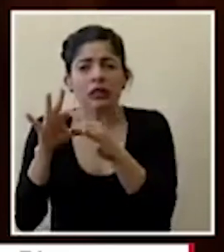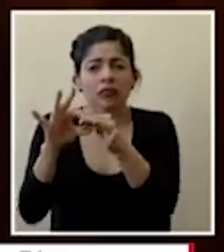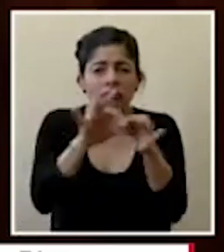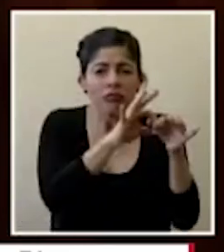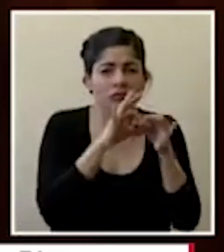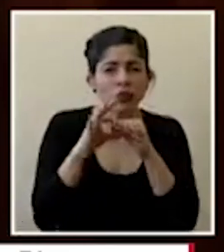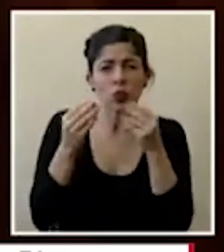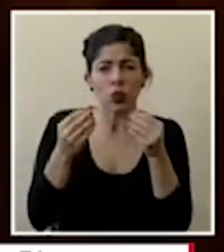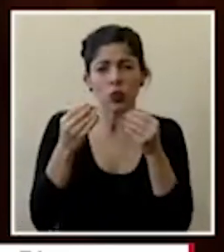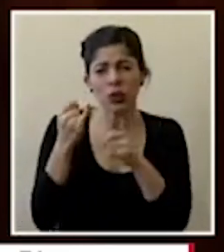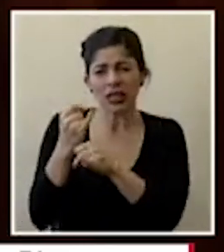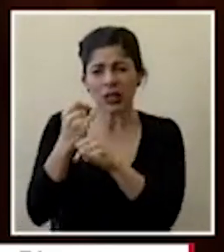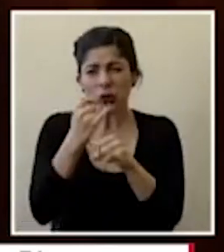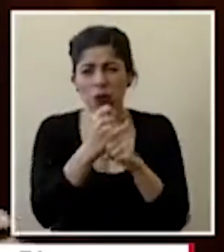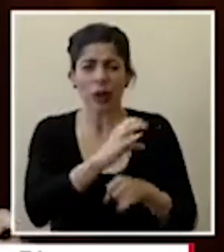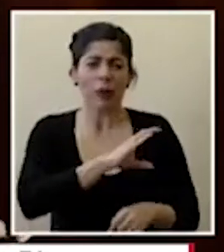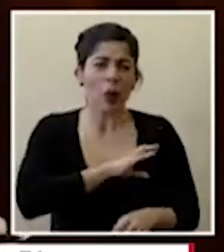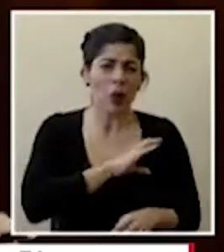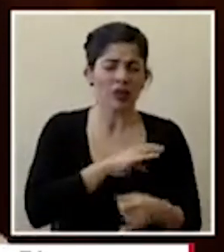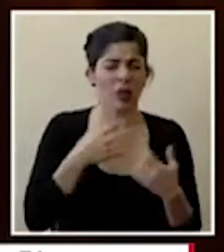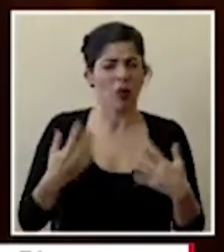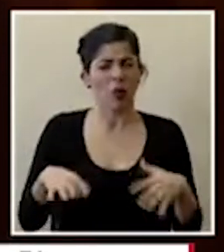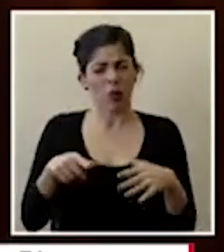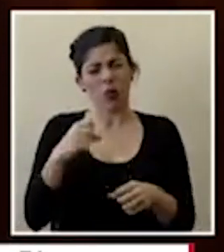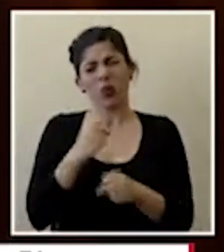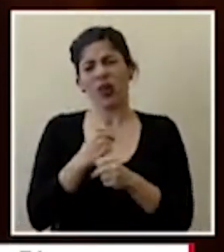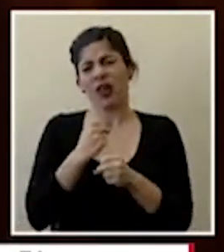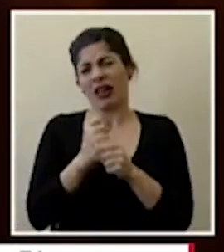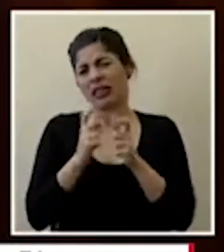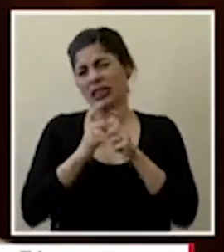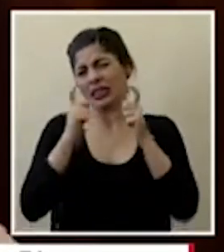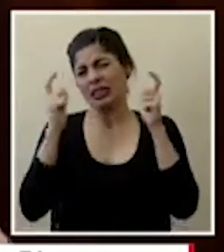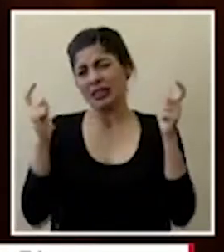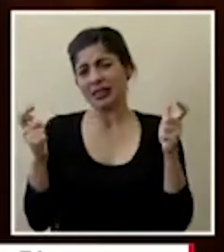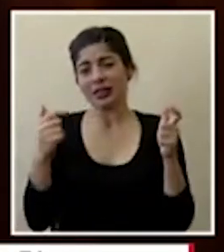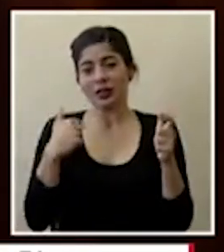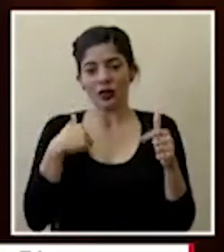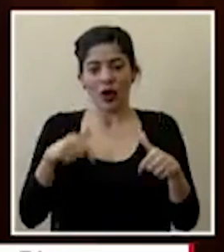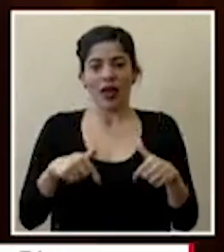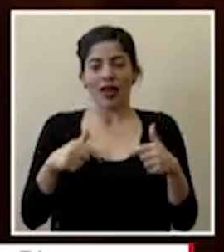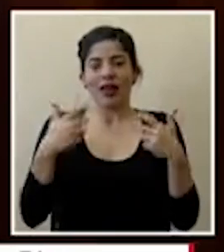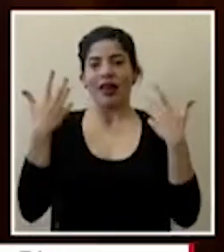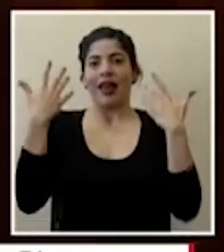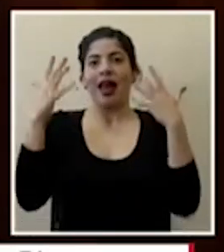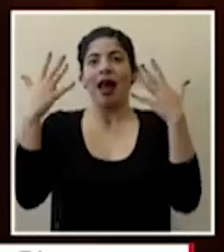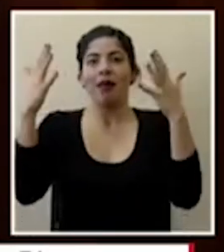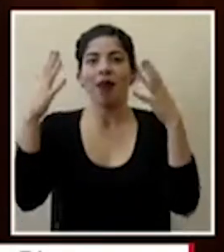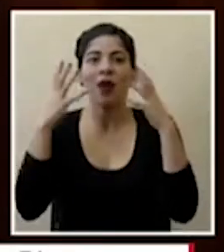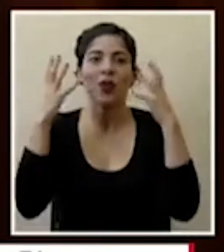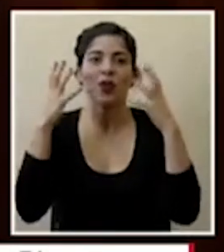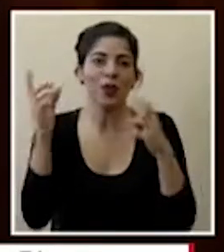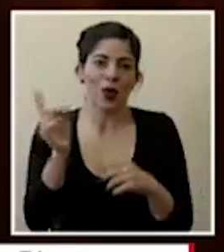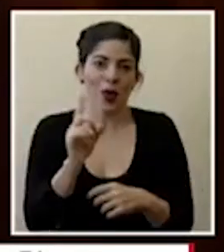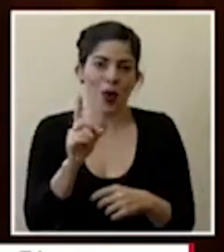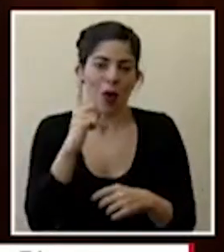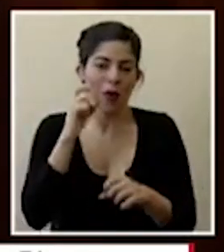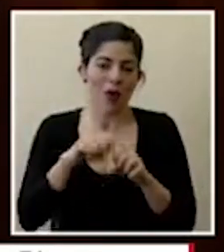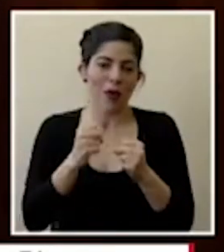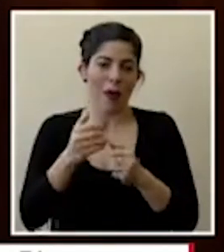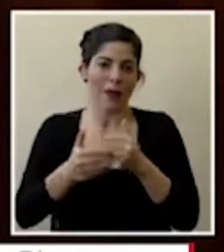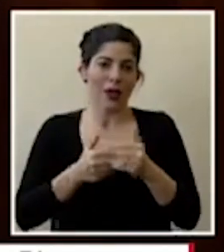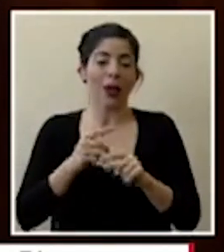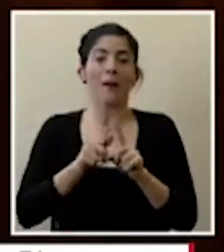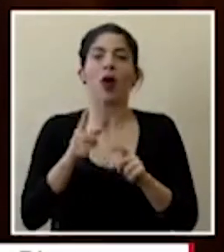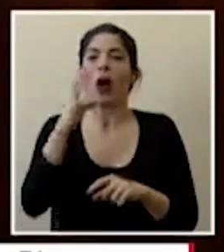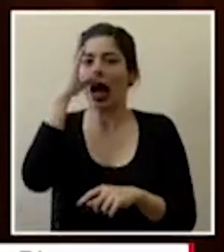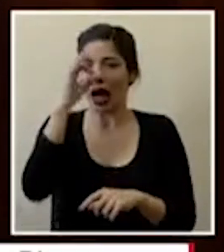que han hecho con otras instituciones con fuerza pública es una un trabajo enorme y yo no les aplaudo aquí de manera bulliciosa porque sería romper el protocolo pero